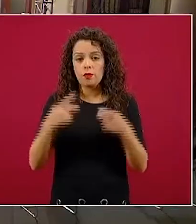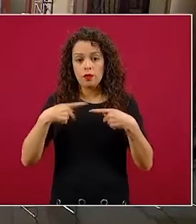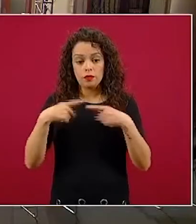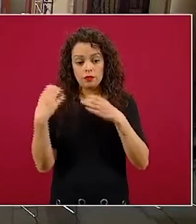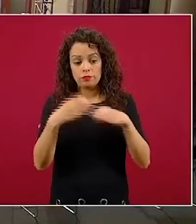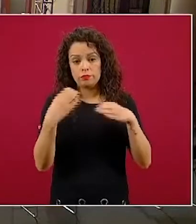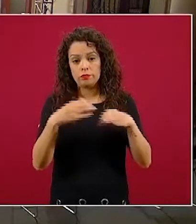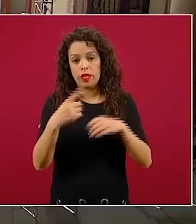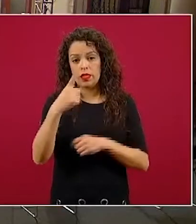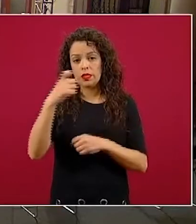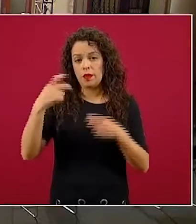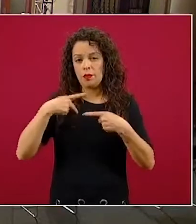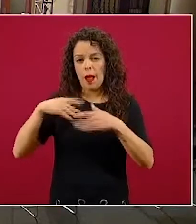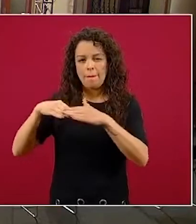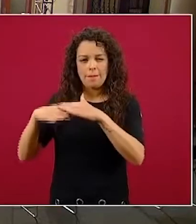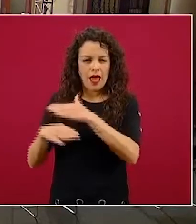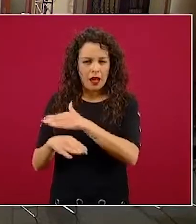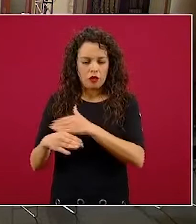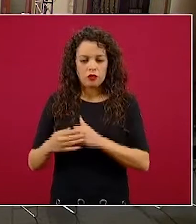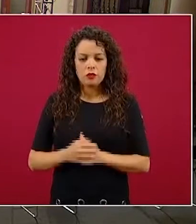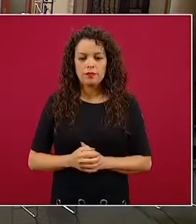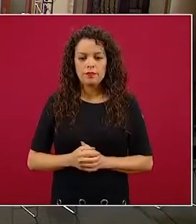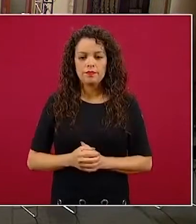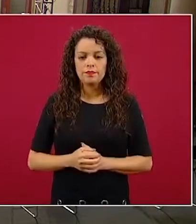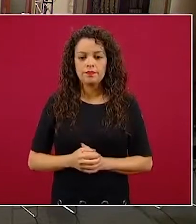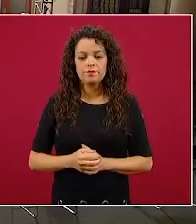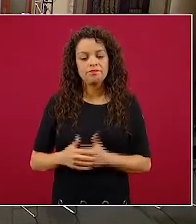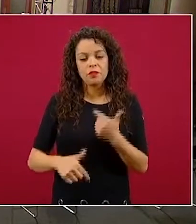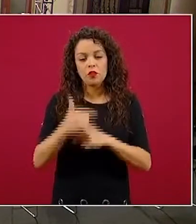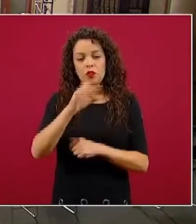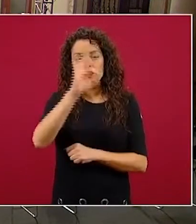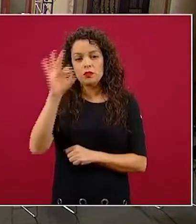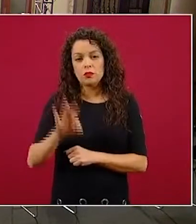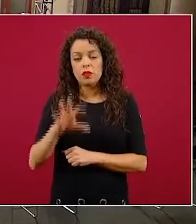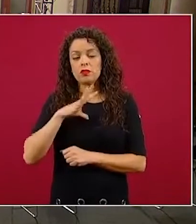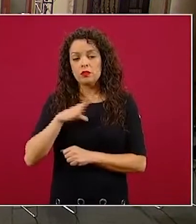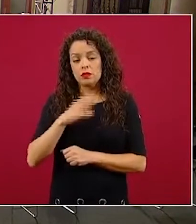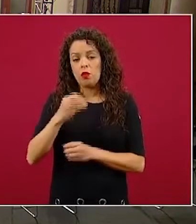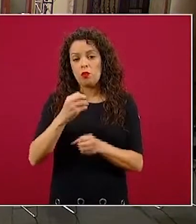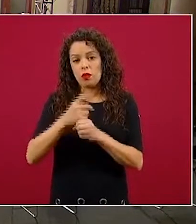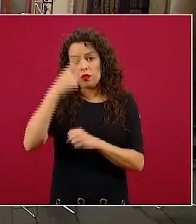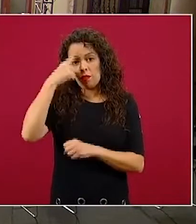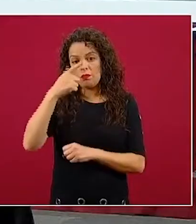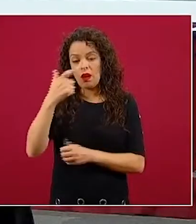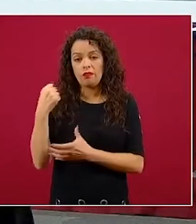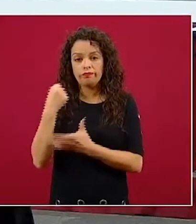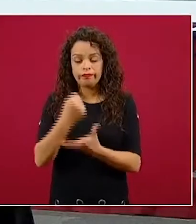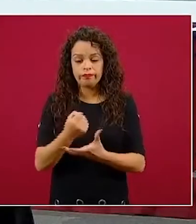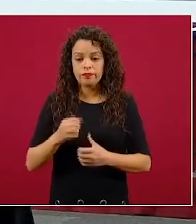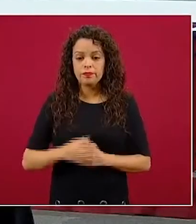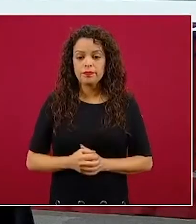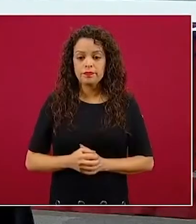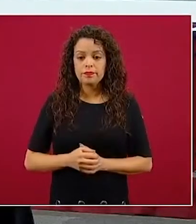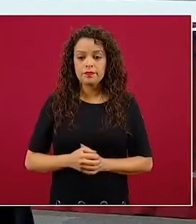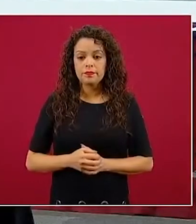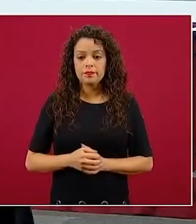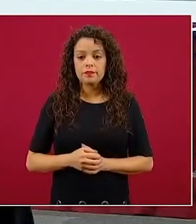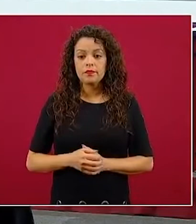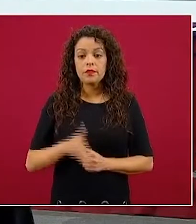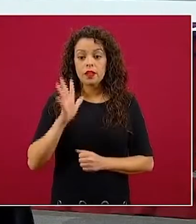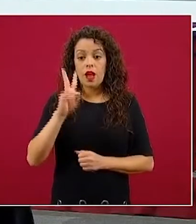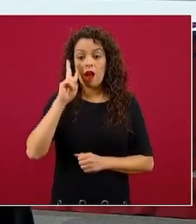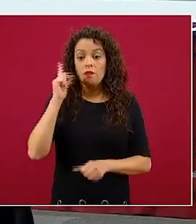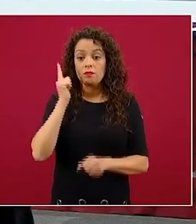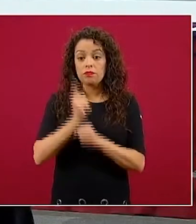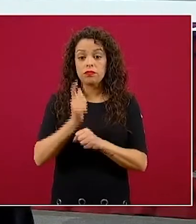vemos que también tienen poco financiamiento que es alrededor del 12 por ciento. En general, en estudios se han visto que la mitad va